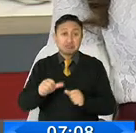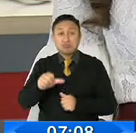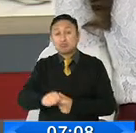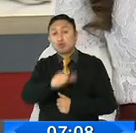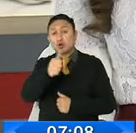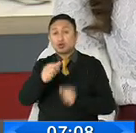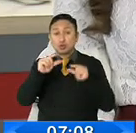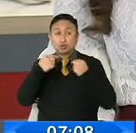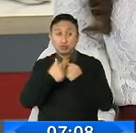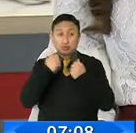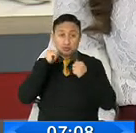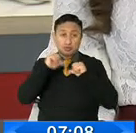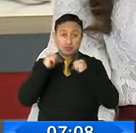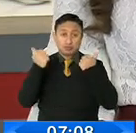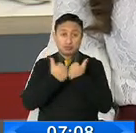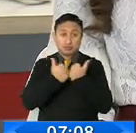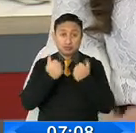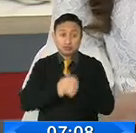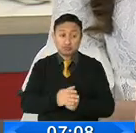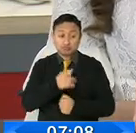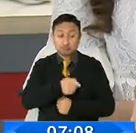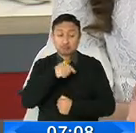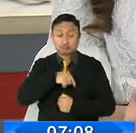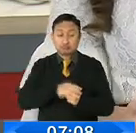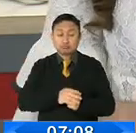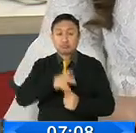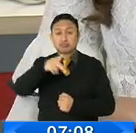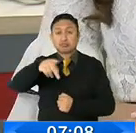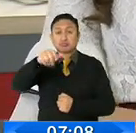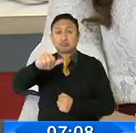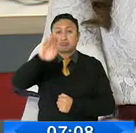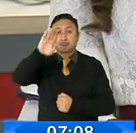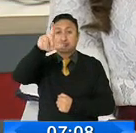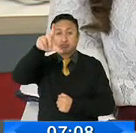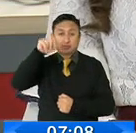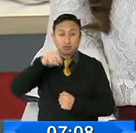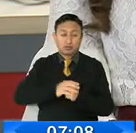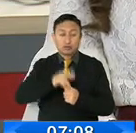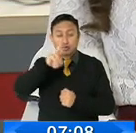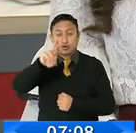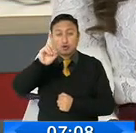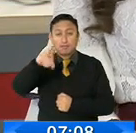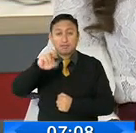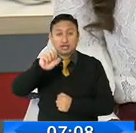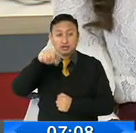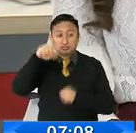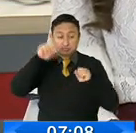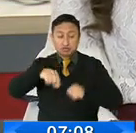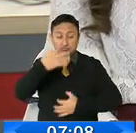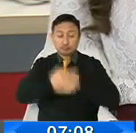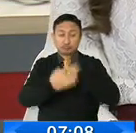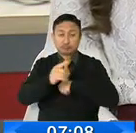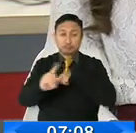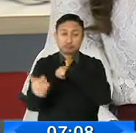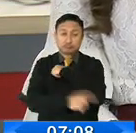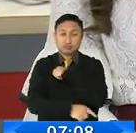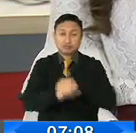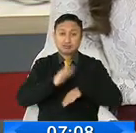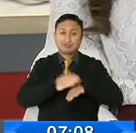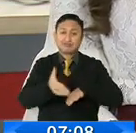asambleístas del movimiento también consta Pablo Romero, exsecretario de inteligencia del correísmo, sentenciado por el secuestro de Fernando Valda.